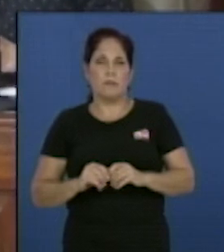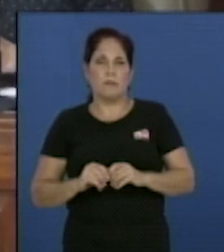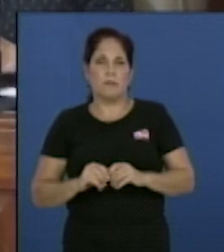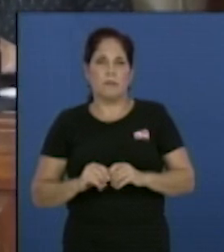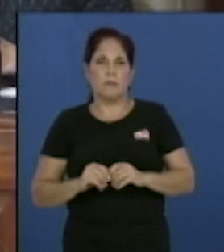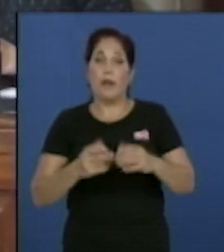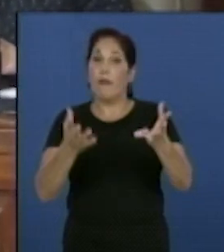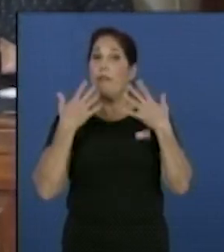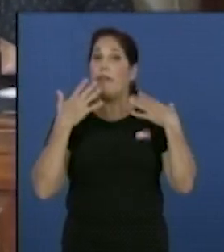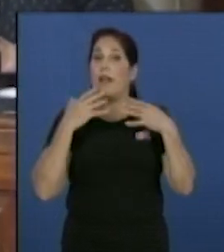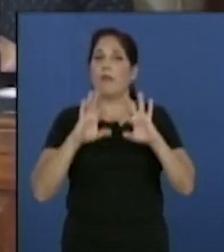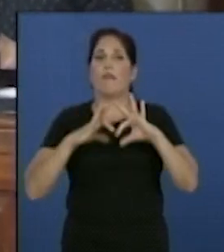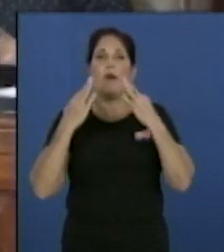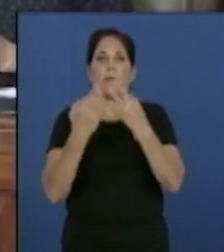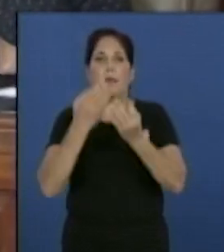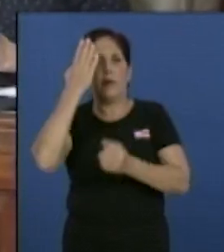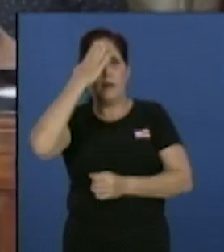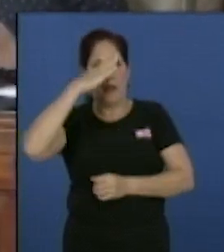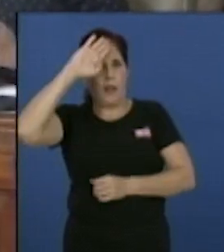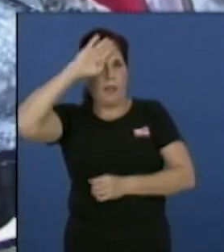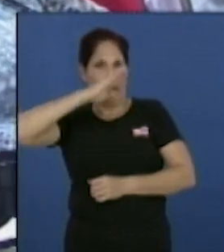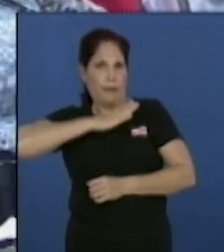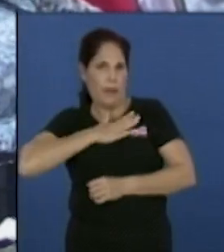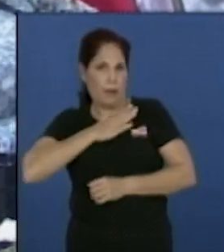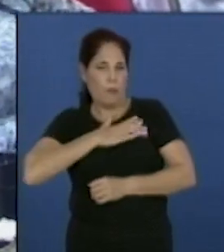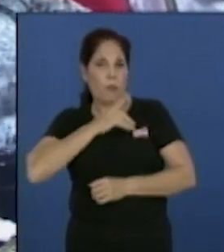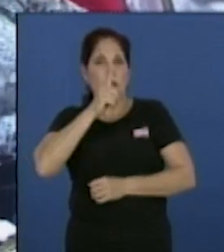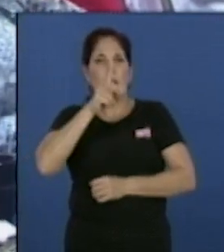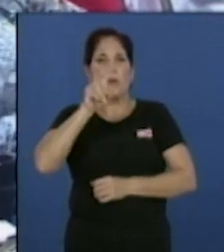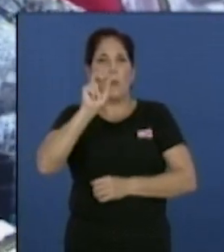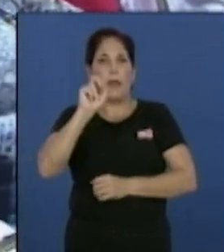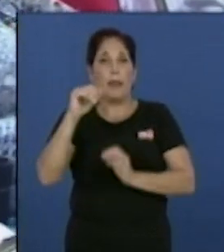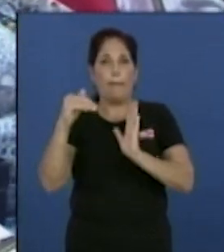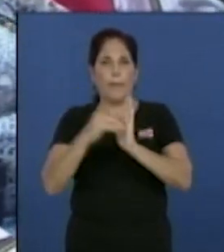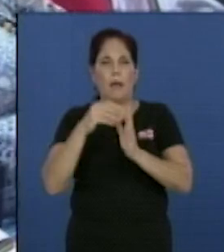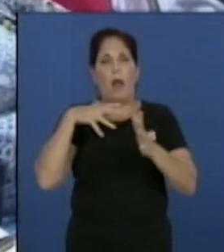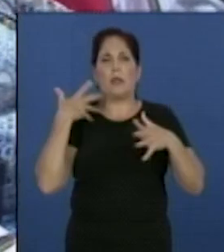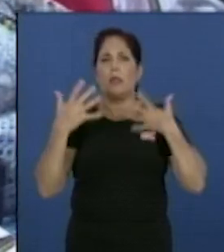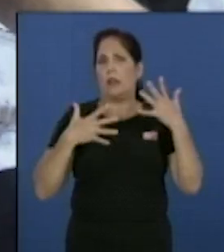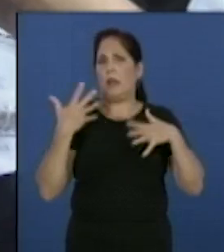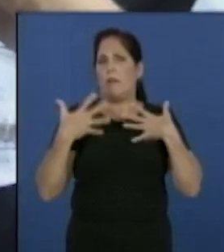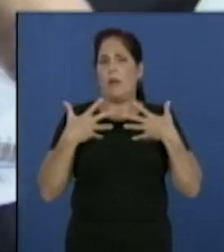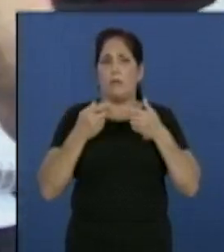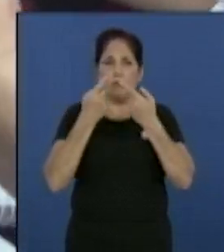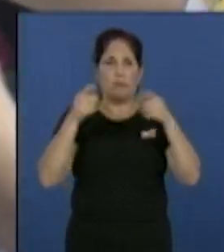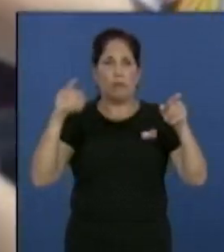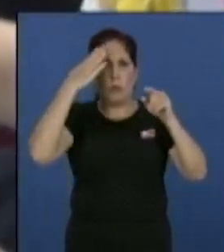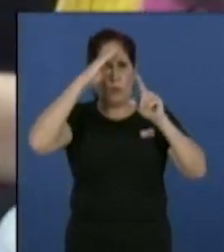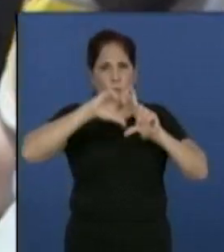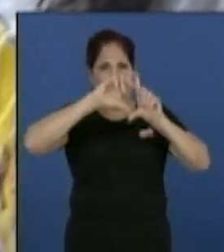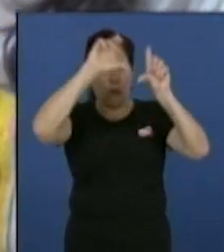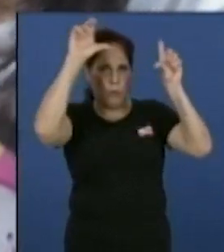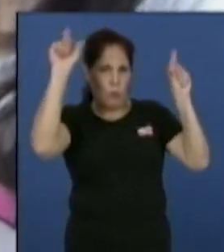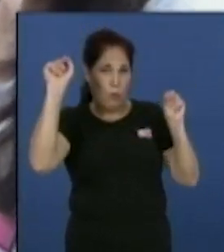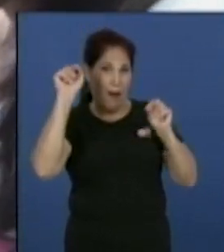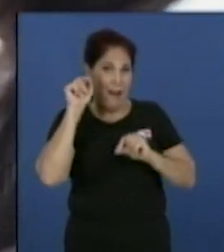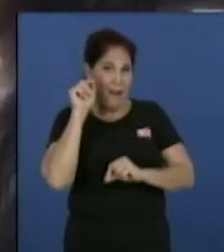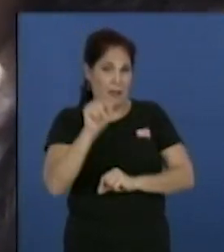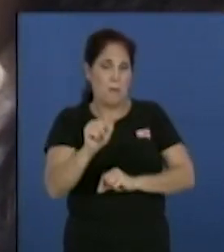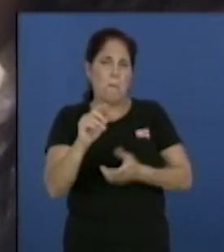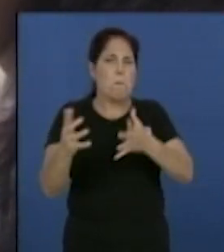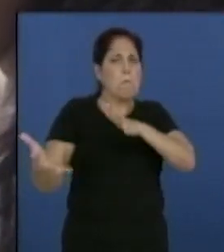Un verano para la familia cubana que contará con más de 120.000 actividades en todo el país. De las mismas,